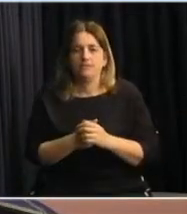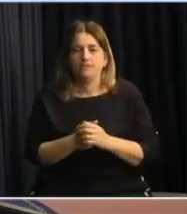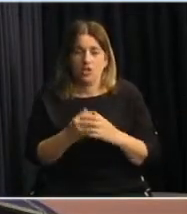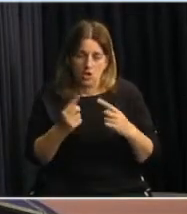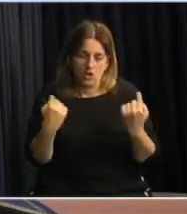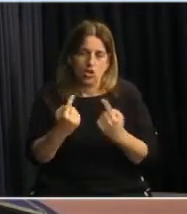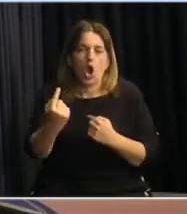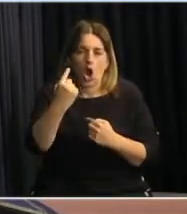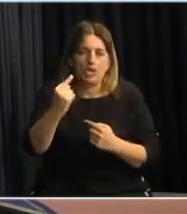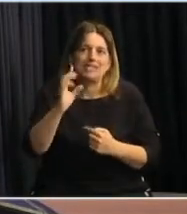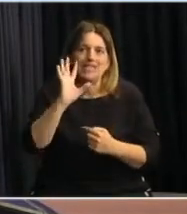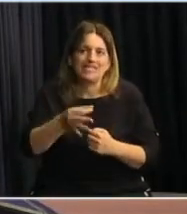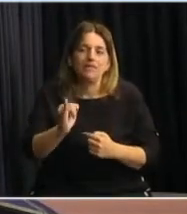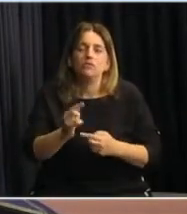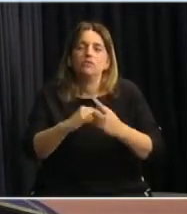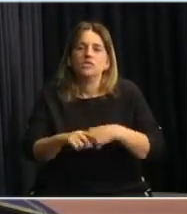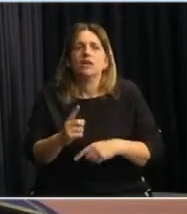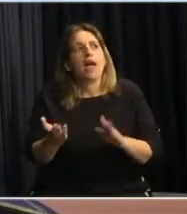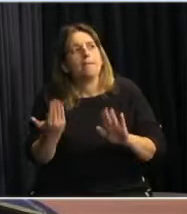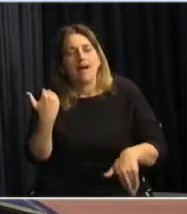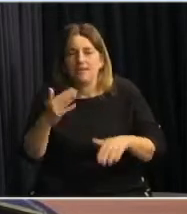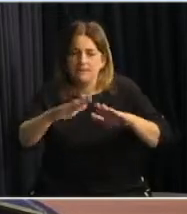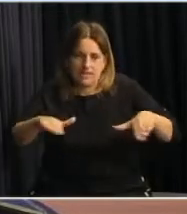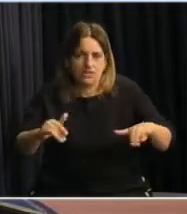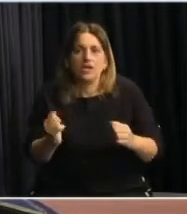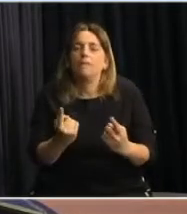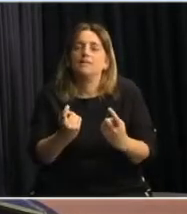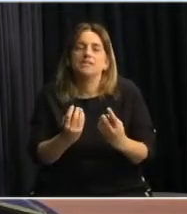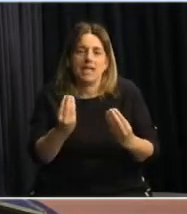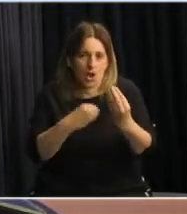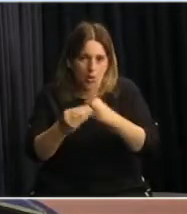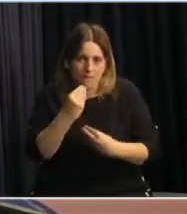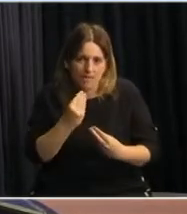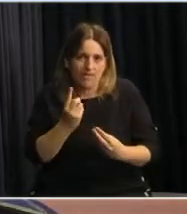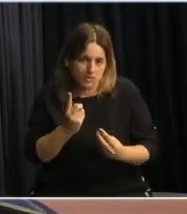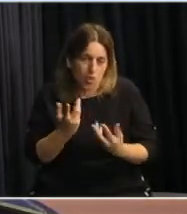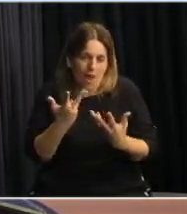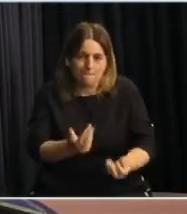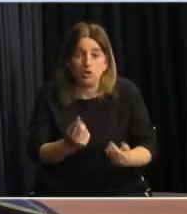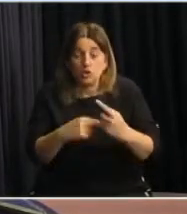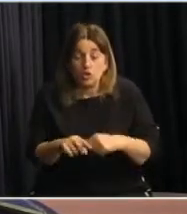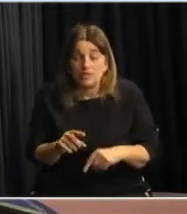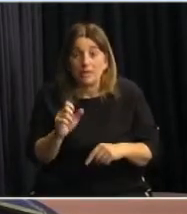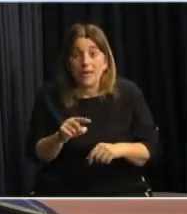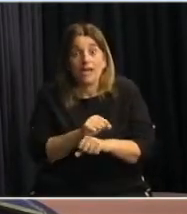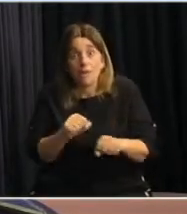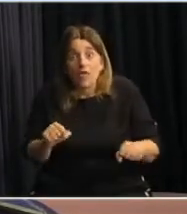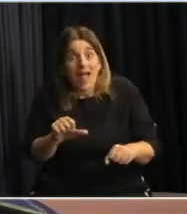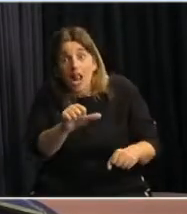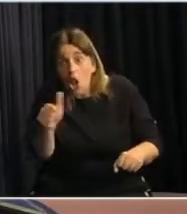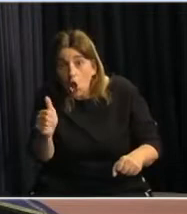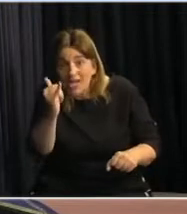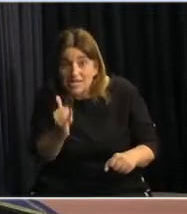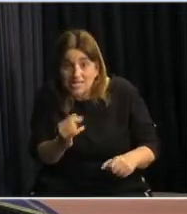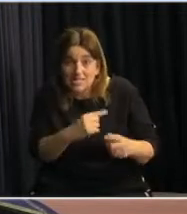conscientes de que seguramente hay más niños que requieren este beneficio. Y para que la política social tenga